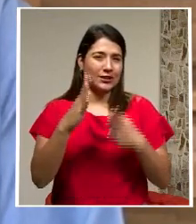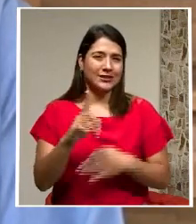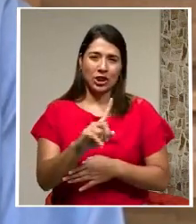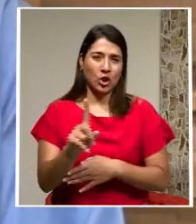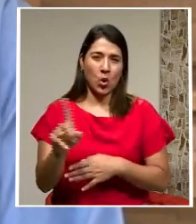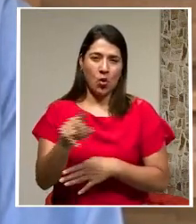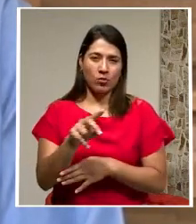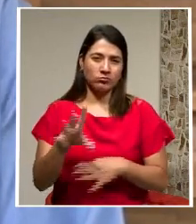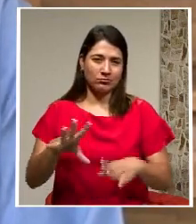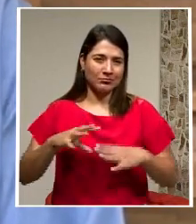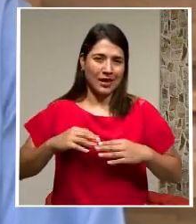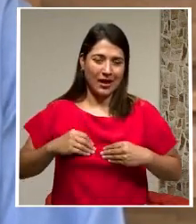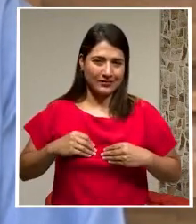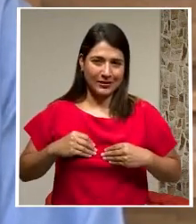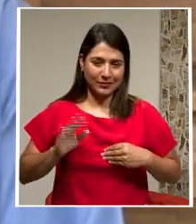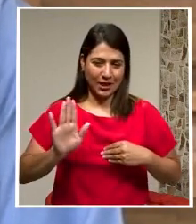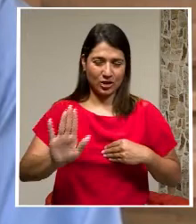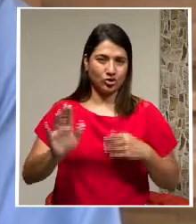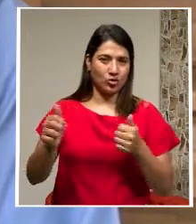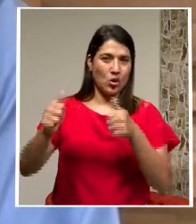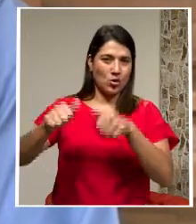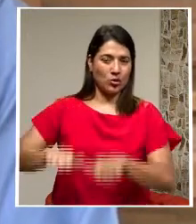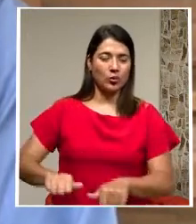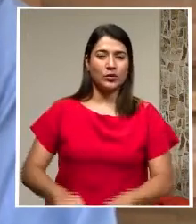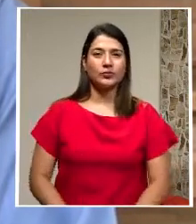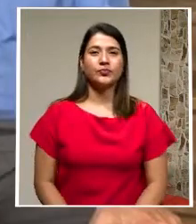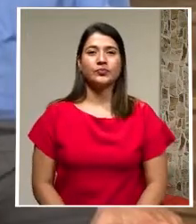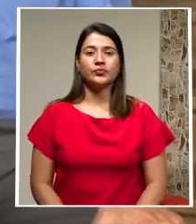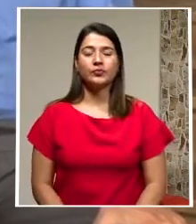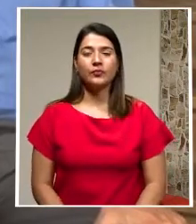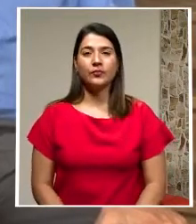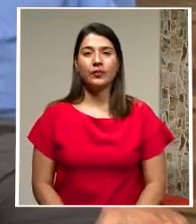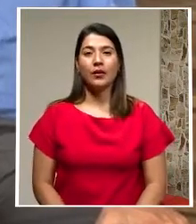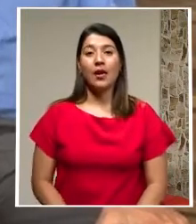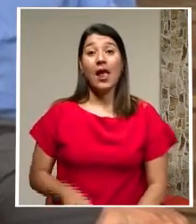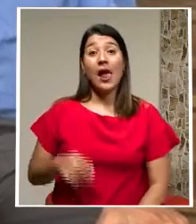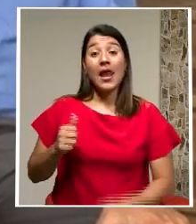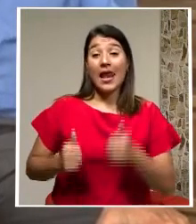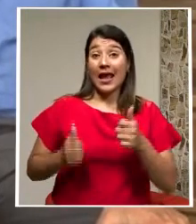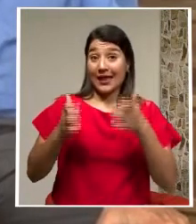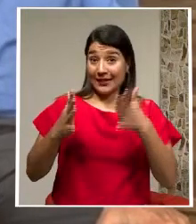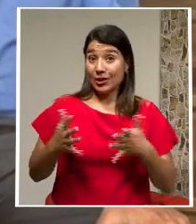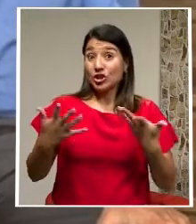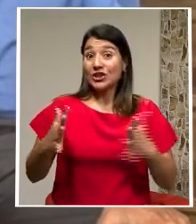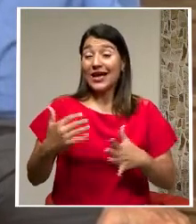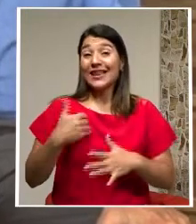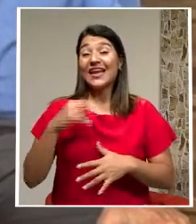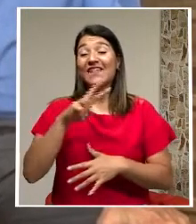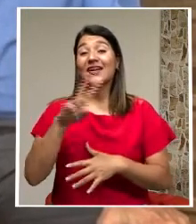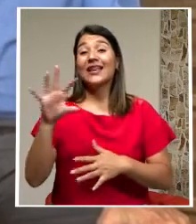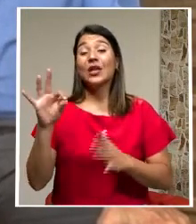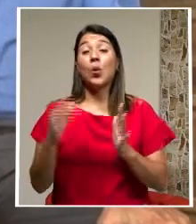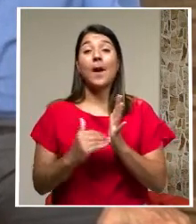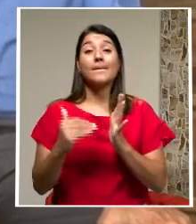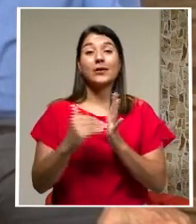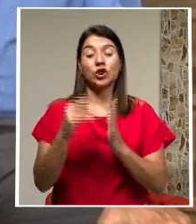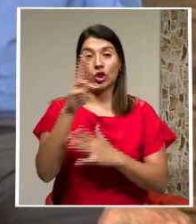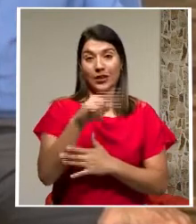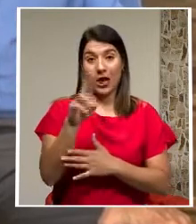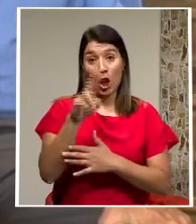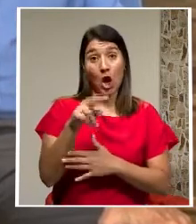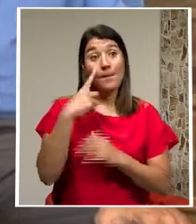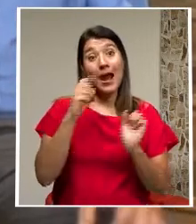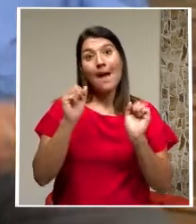La Lo que De ahí resulte El aspirante A la presidencia Ya tiene Los 29 millones De colones Del costo De